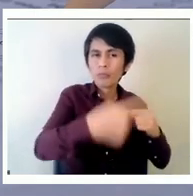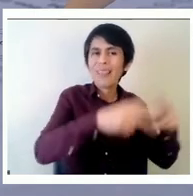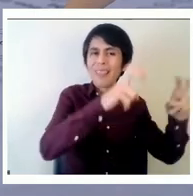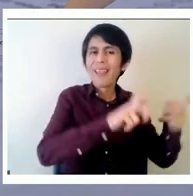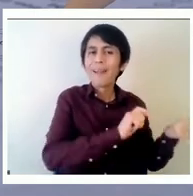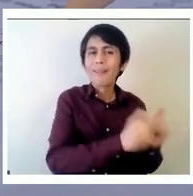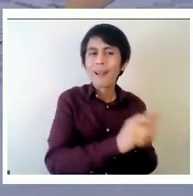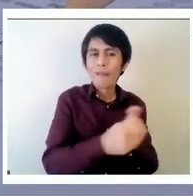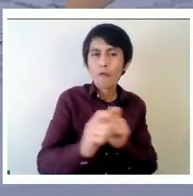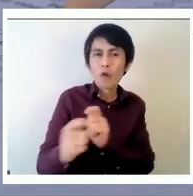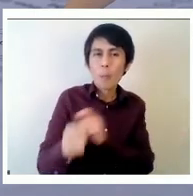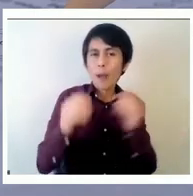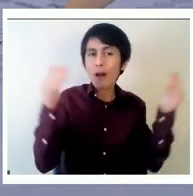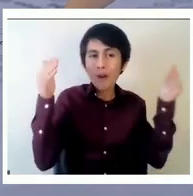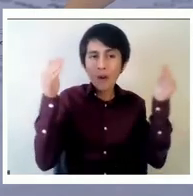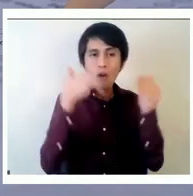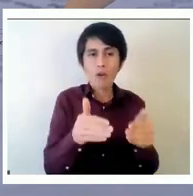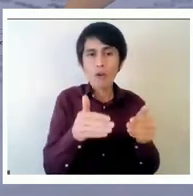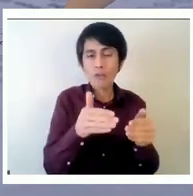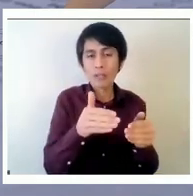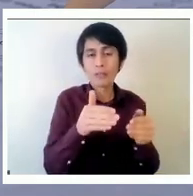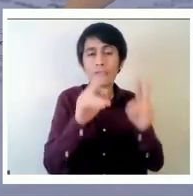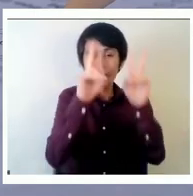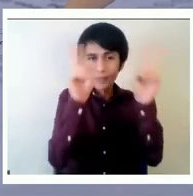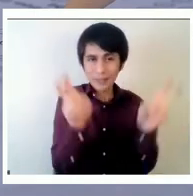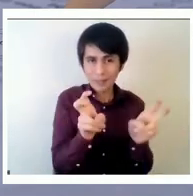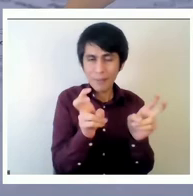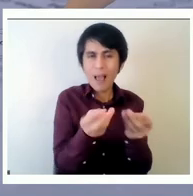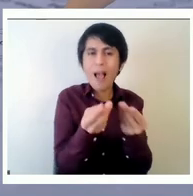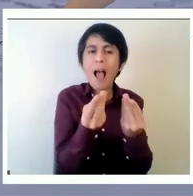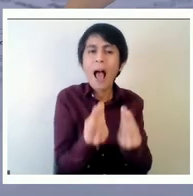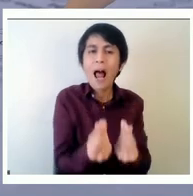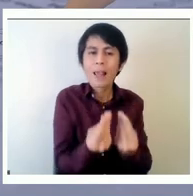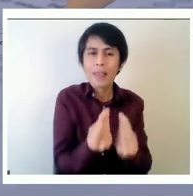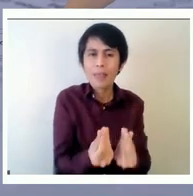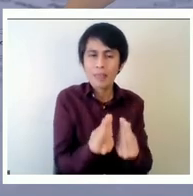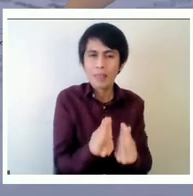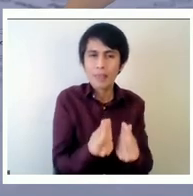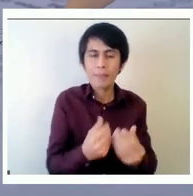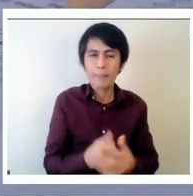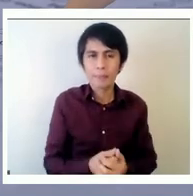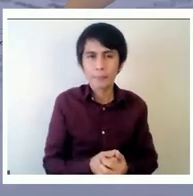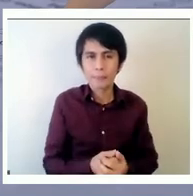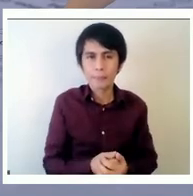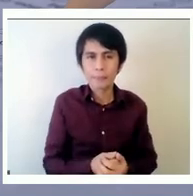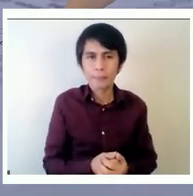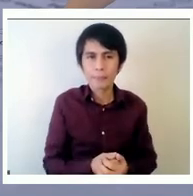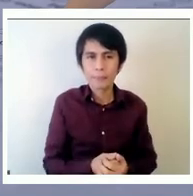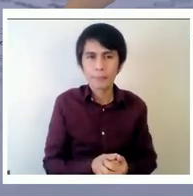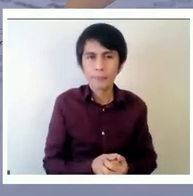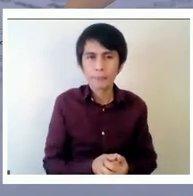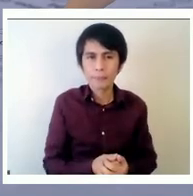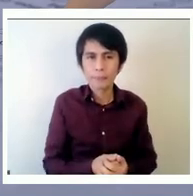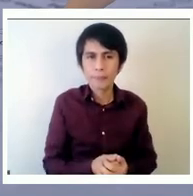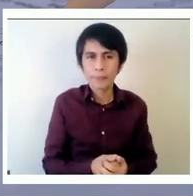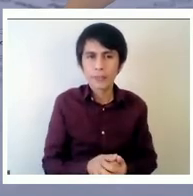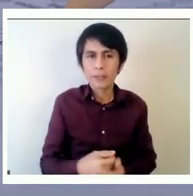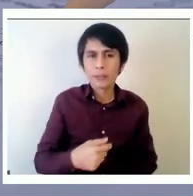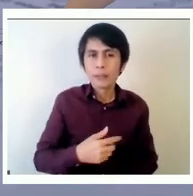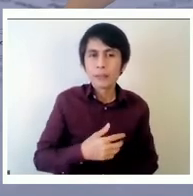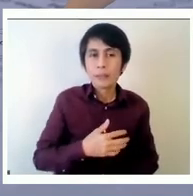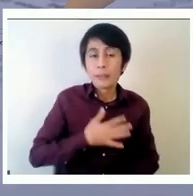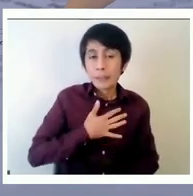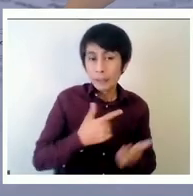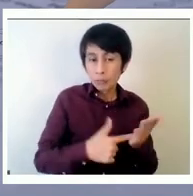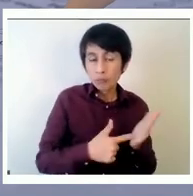de todo de todo el sistema lo que me interesa poner en evidencia aquí es que hay ciertos principios